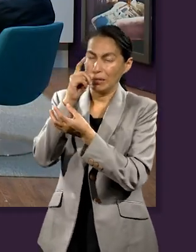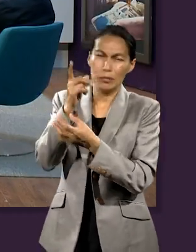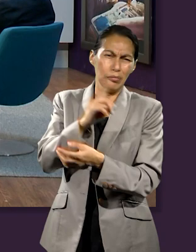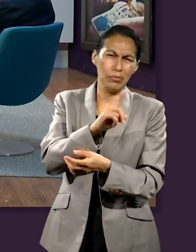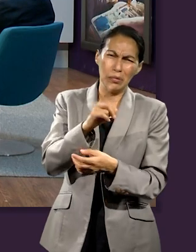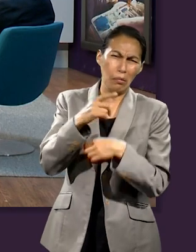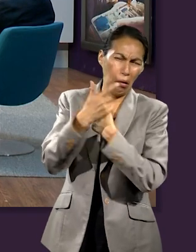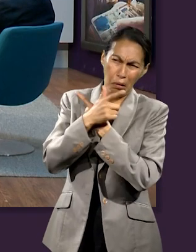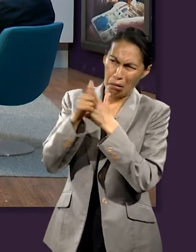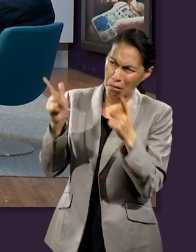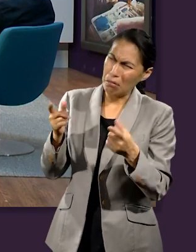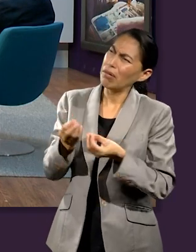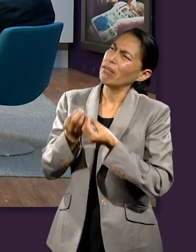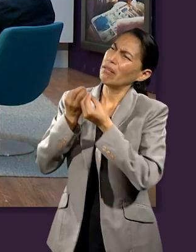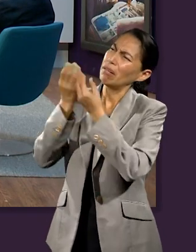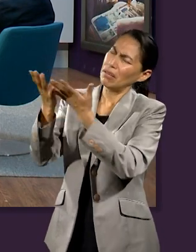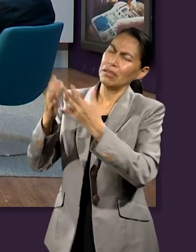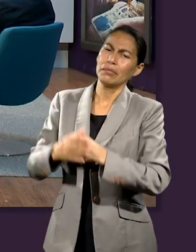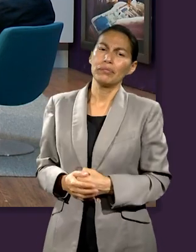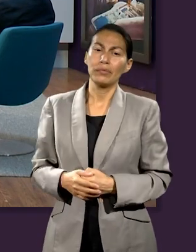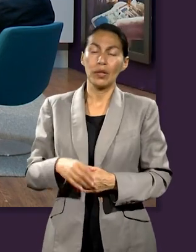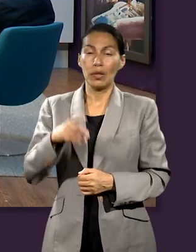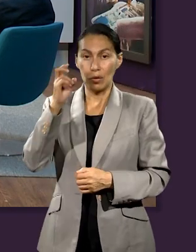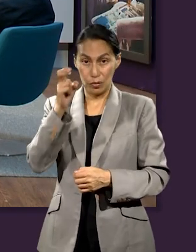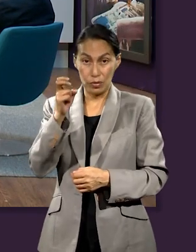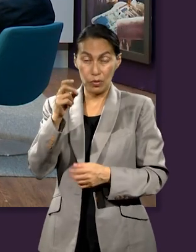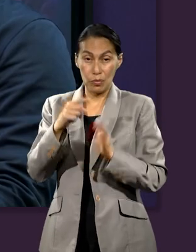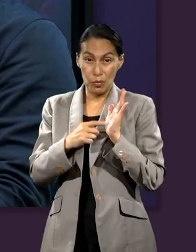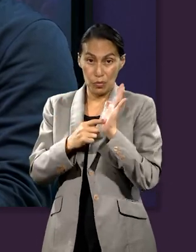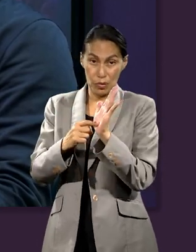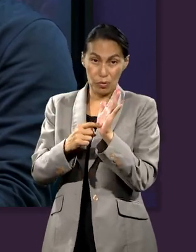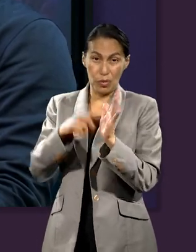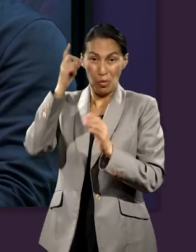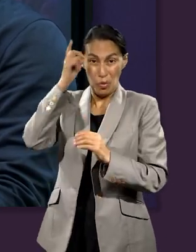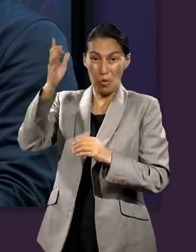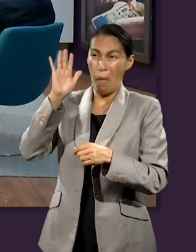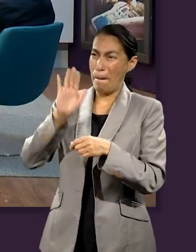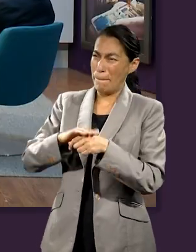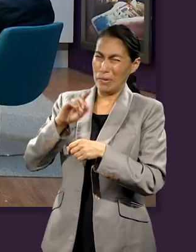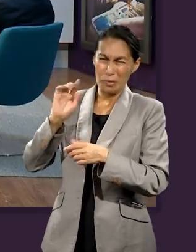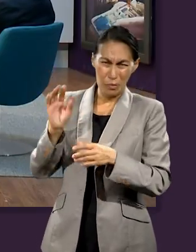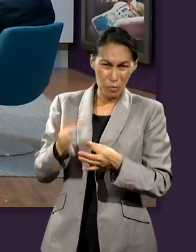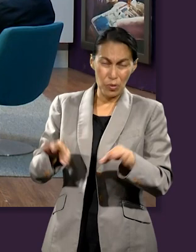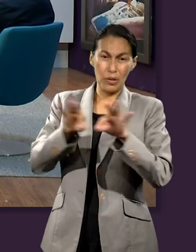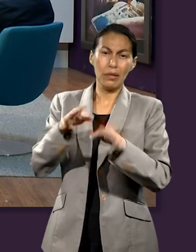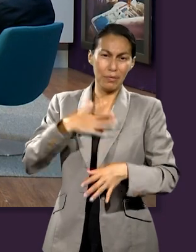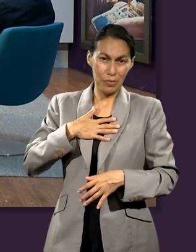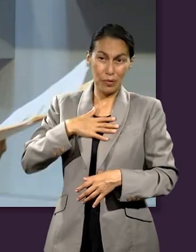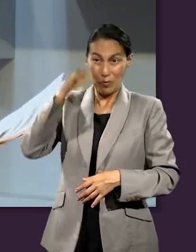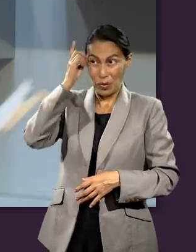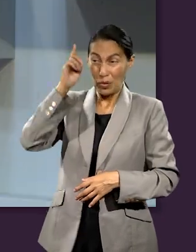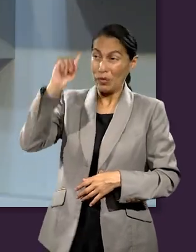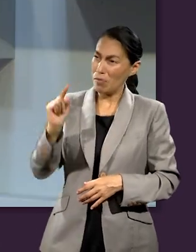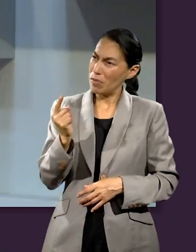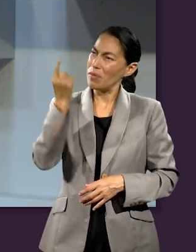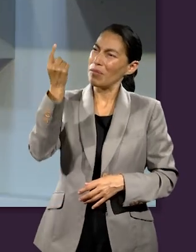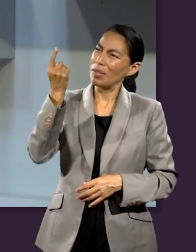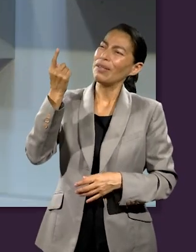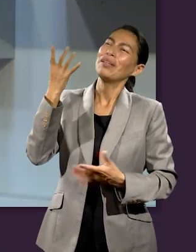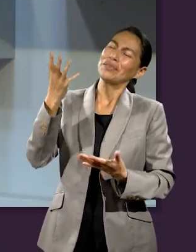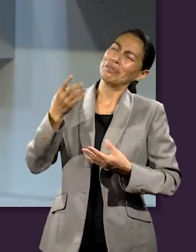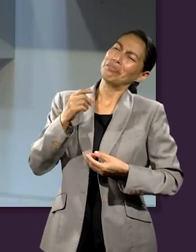ofrenda cuál es nuestra prioridad o, en este caso, quién es la prioridad de nuestra vida. Así es. Dios. Ahora, déjenme